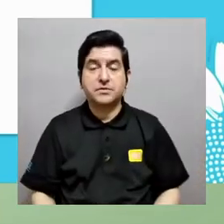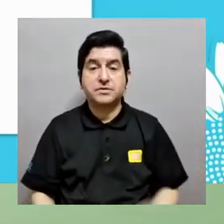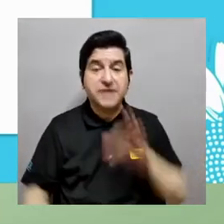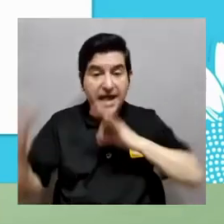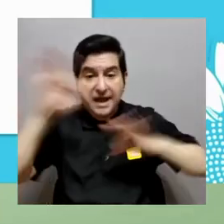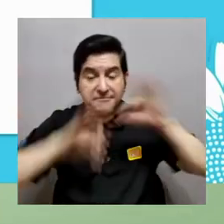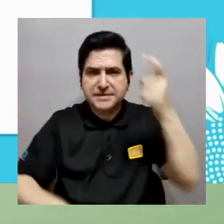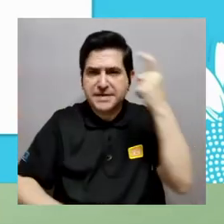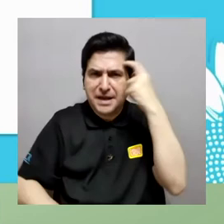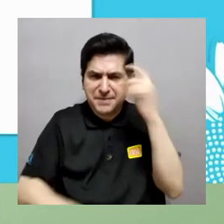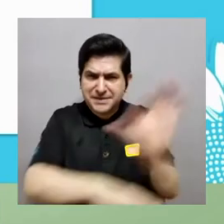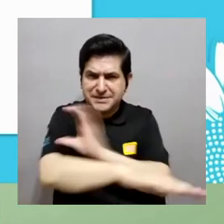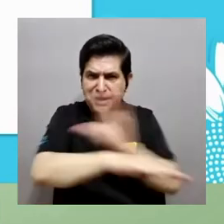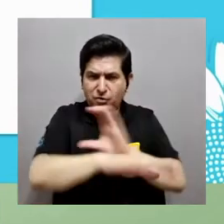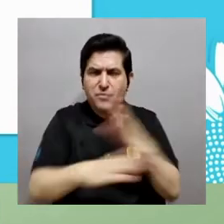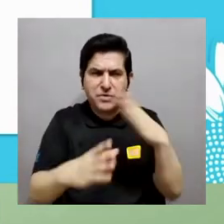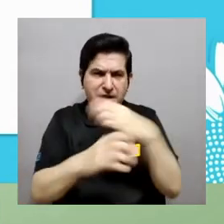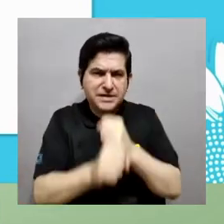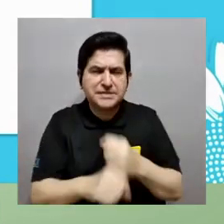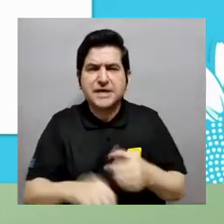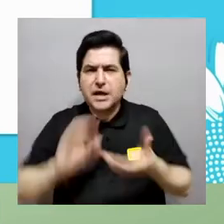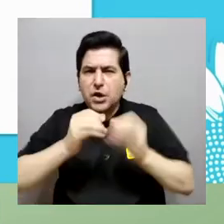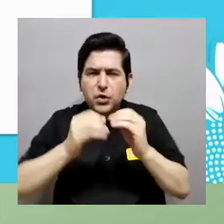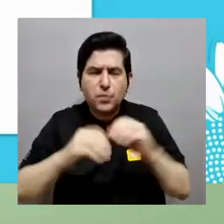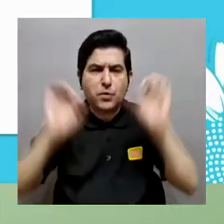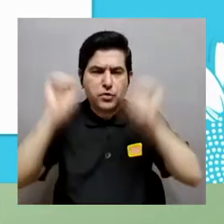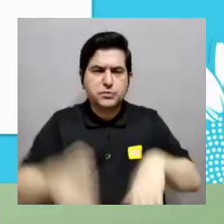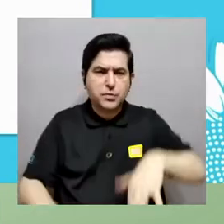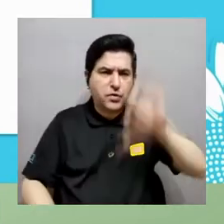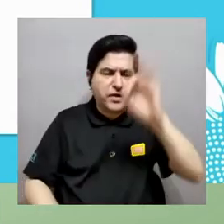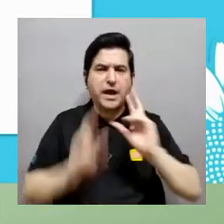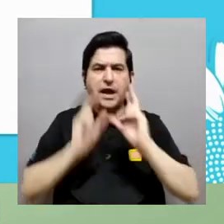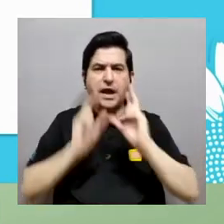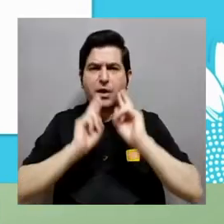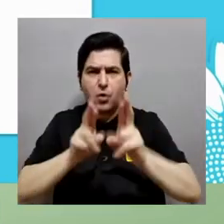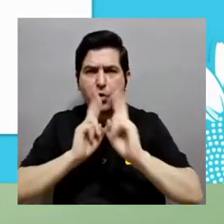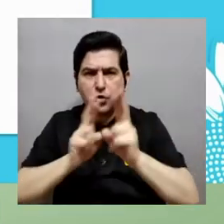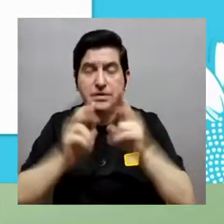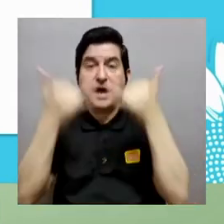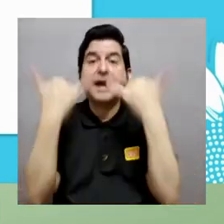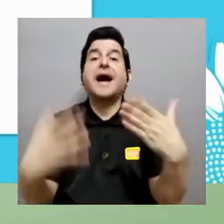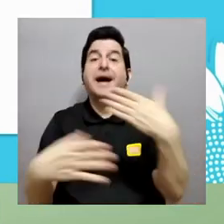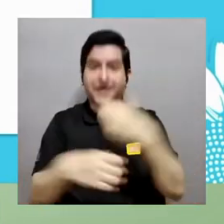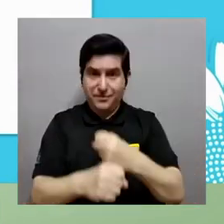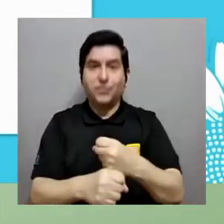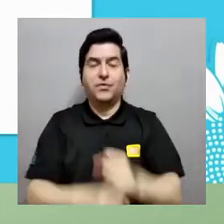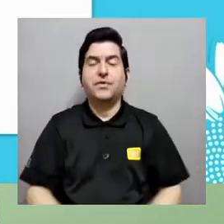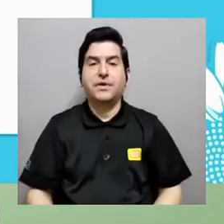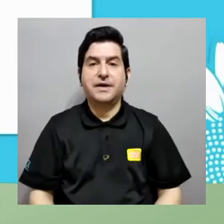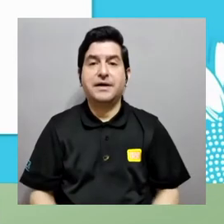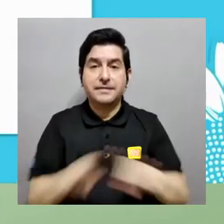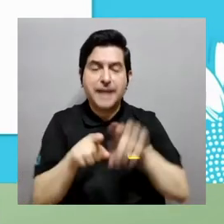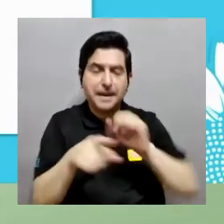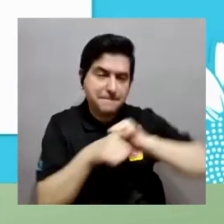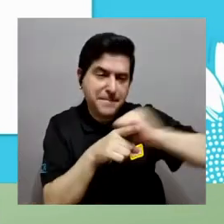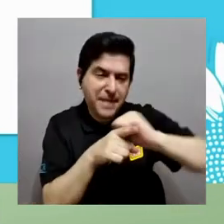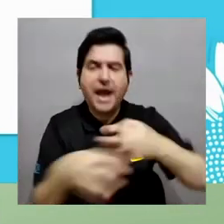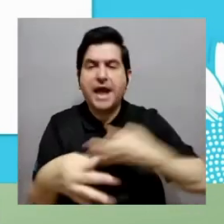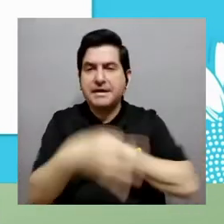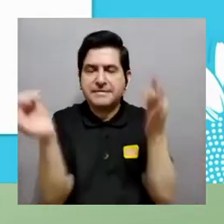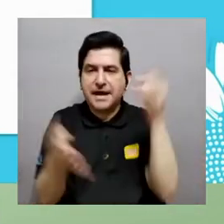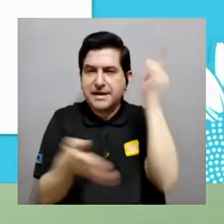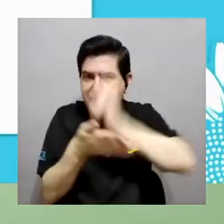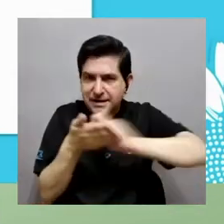cursos ya podemos hacer cálculos todo lo que cuando yo estudié en física era bueno si tuviéramos una computadora para hacer estos cálculos numéricos podríamos ver la solución con los que queda